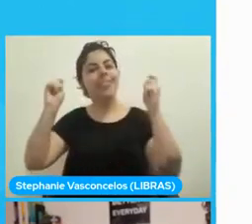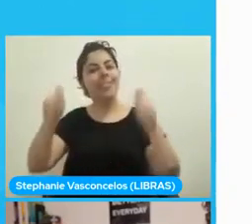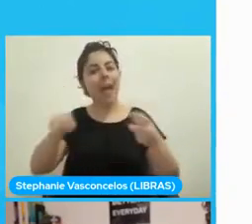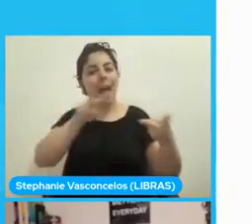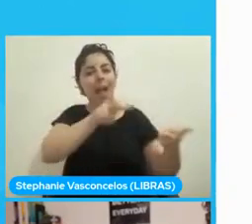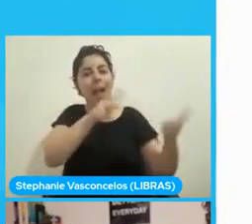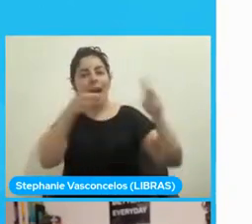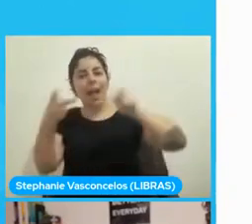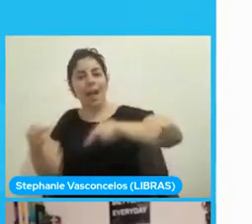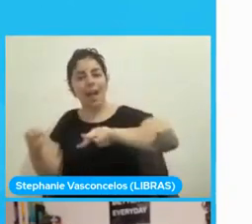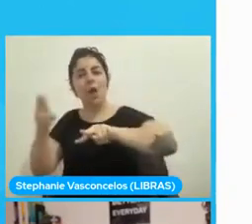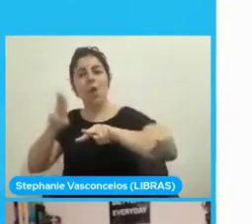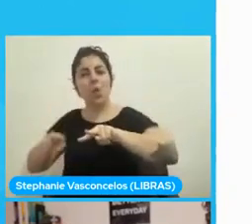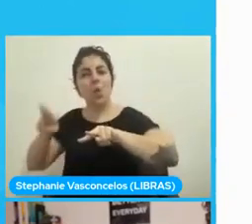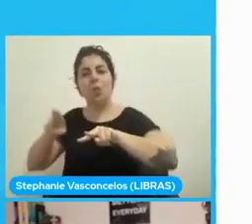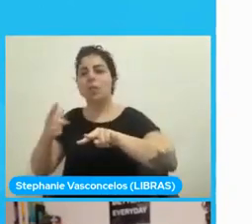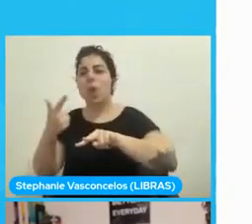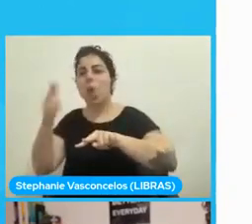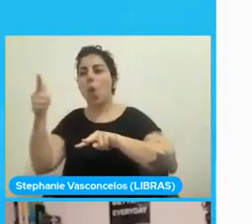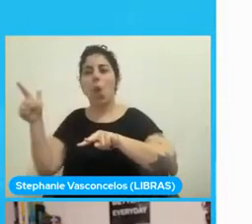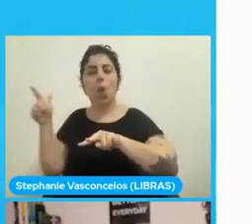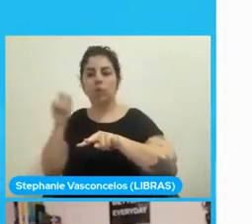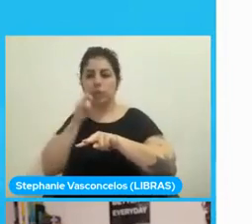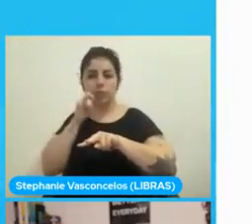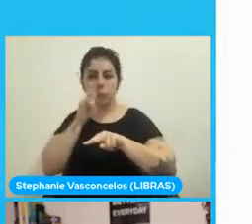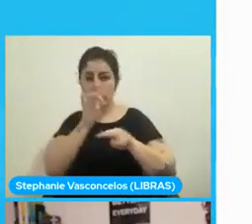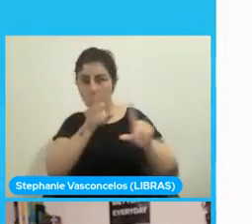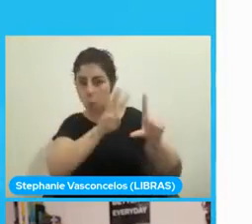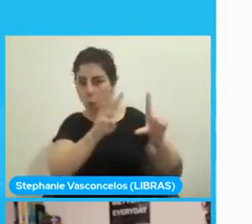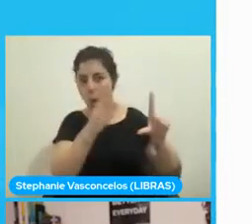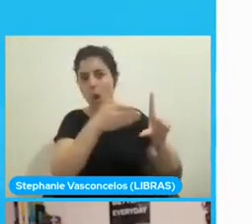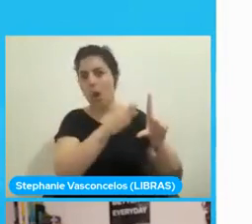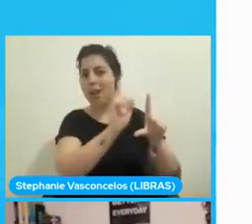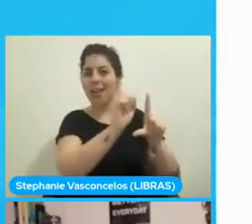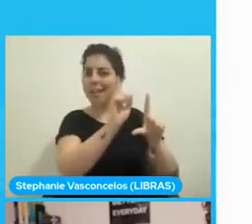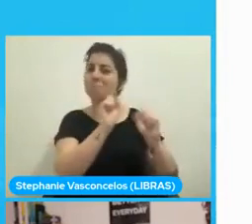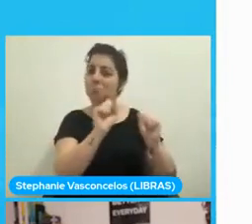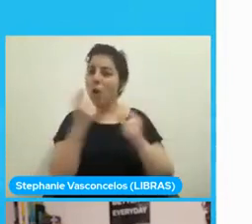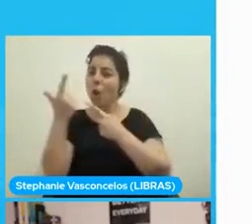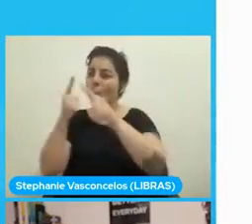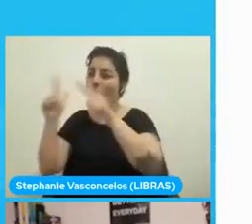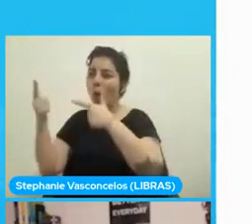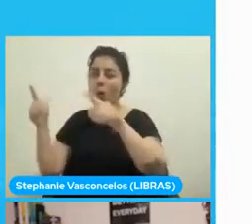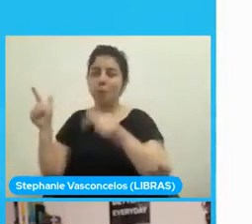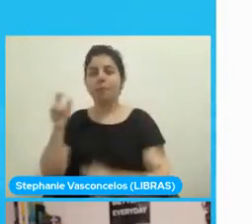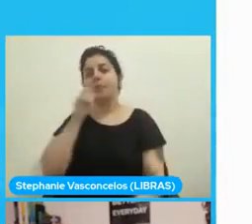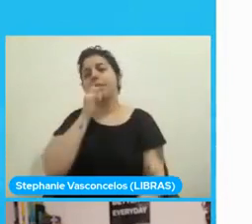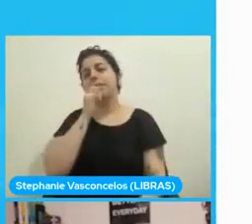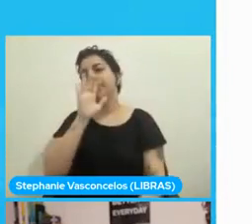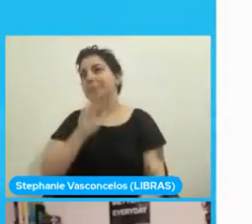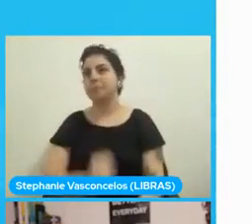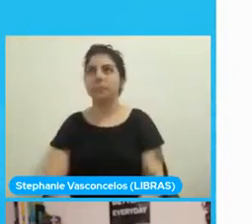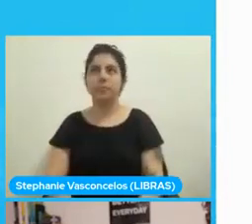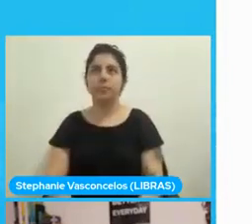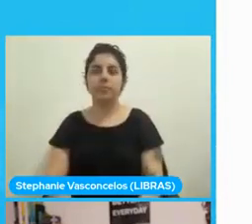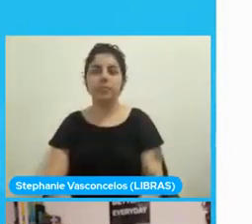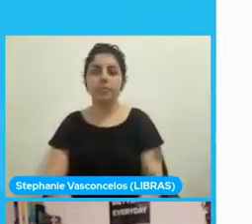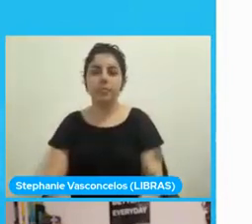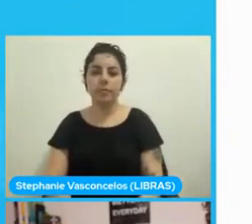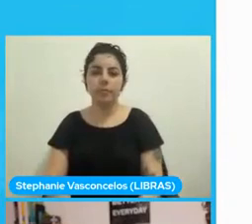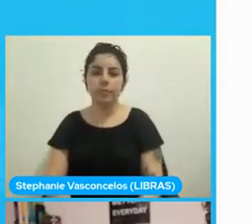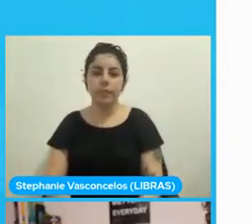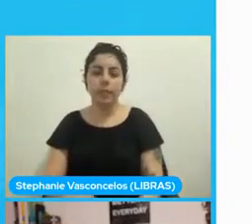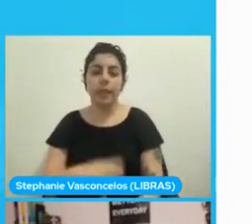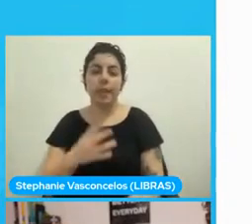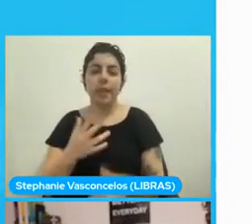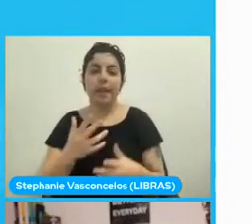sacado del browser sin mucho problema. Y es por eso que se dice que WebAssembly no es ni web ni